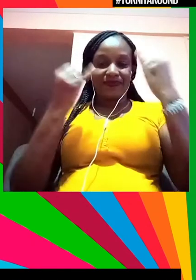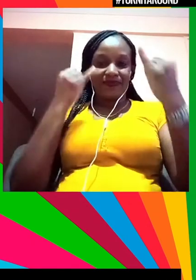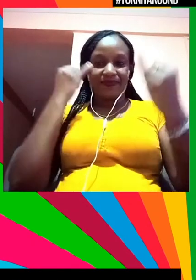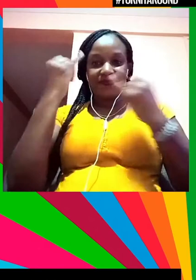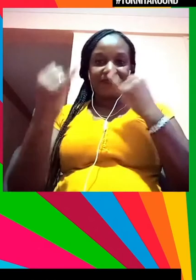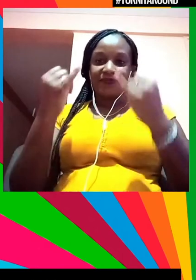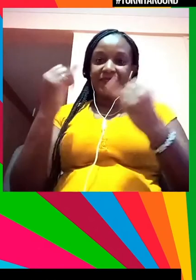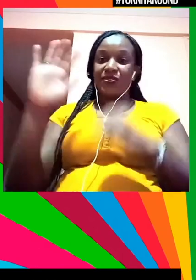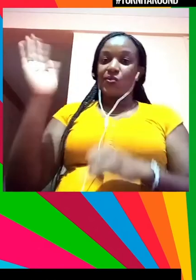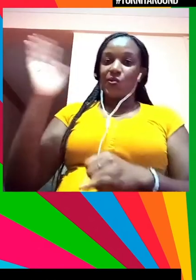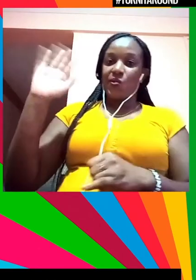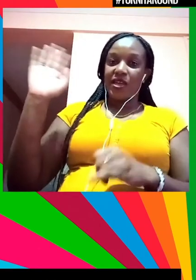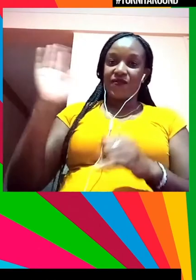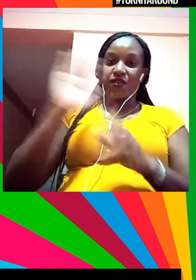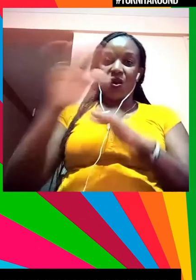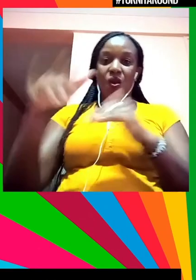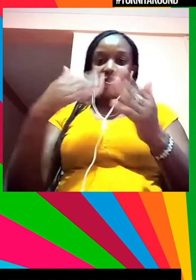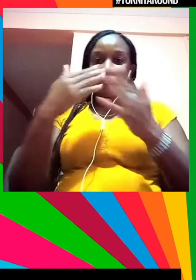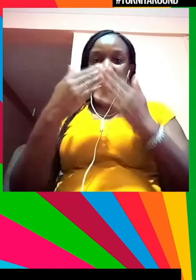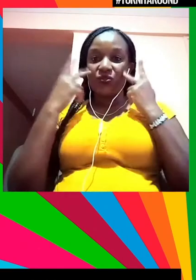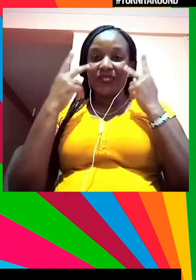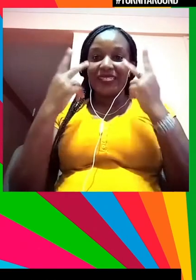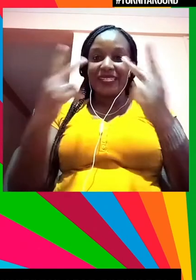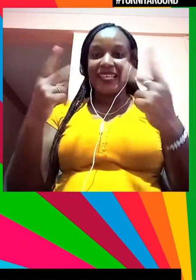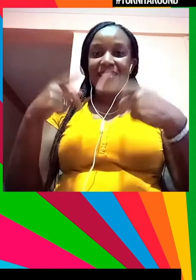la mano cuando os presente para que os podamos identificar.